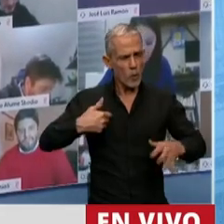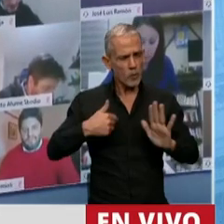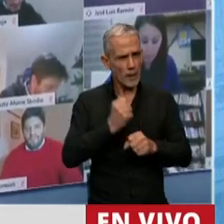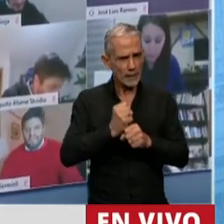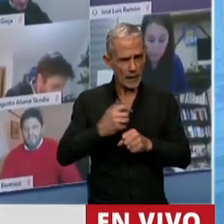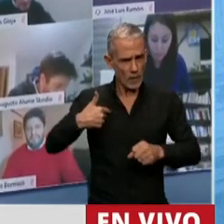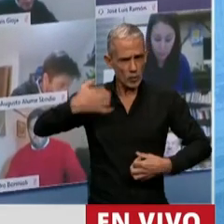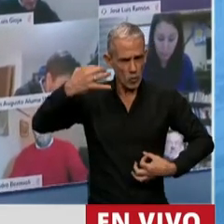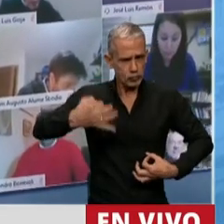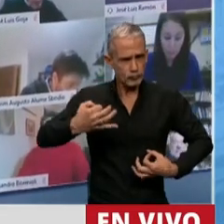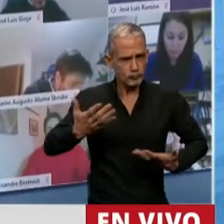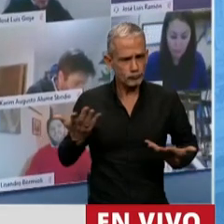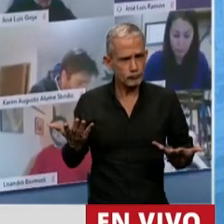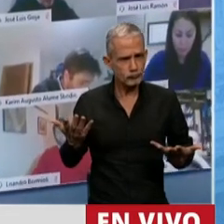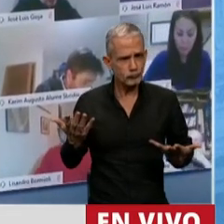trabajo,